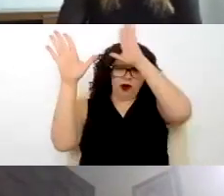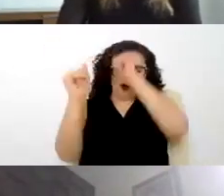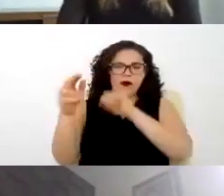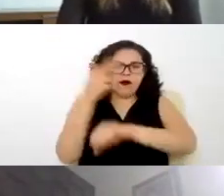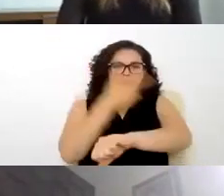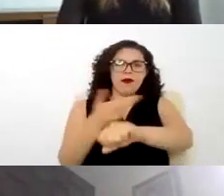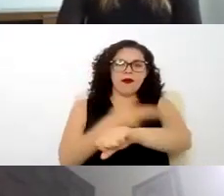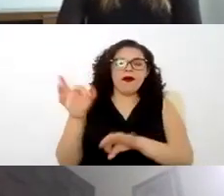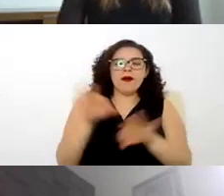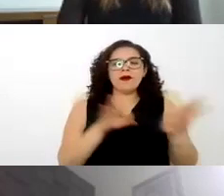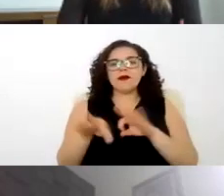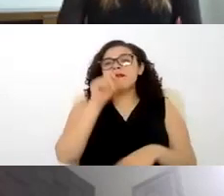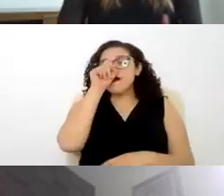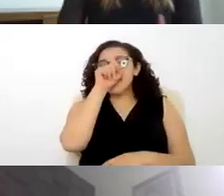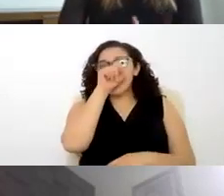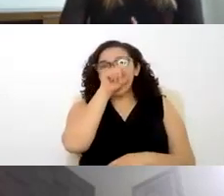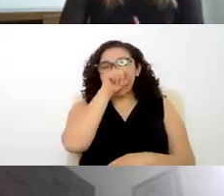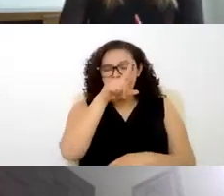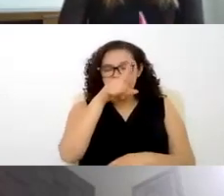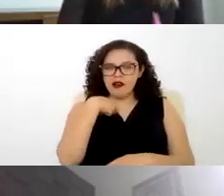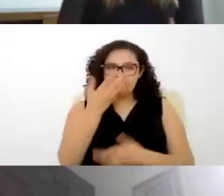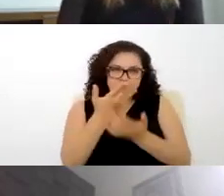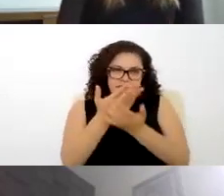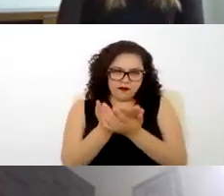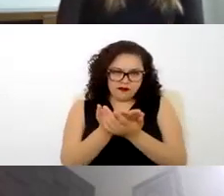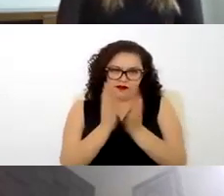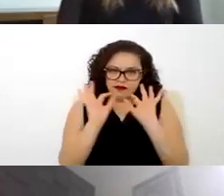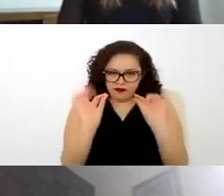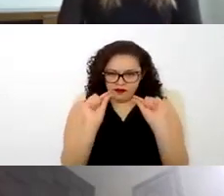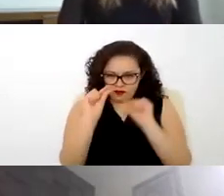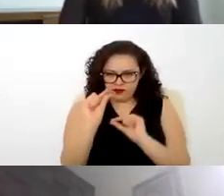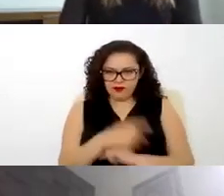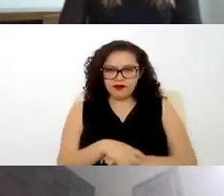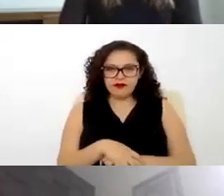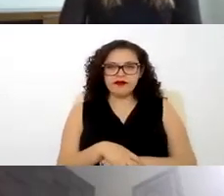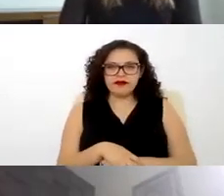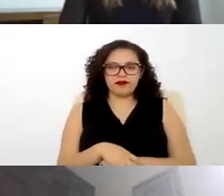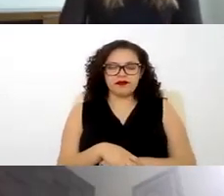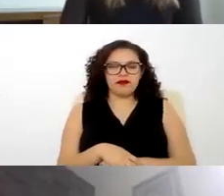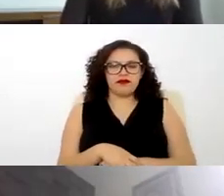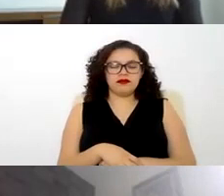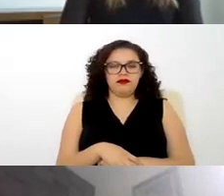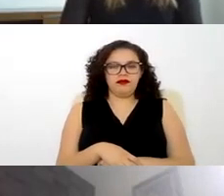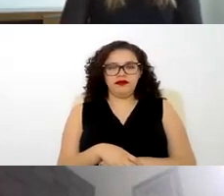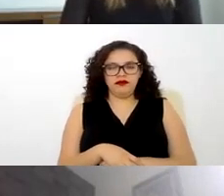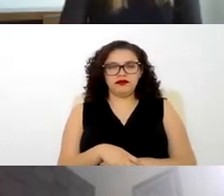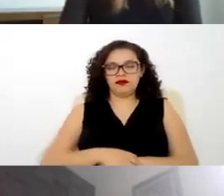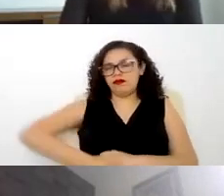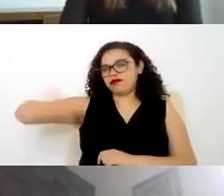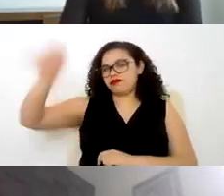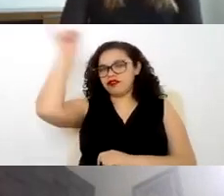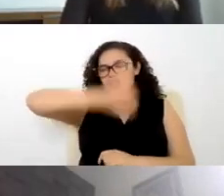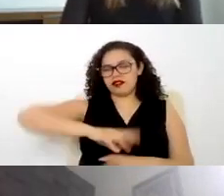laboral esta también voy a hacer un paréntesis en este punto porque muchas veces los patrones llevan a cabo